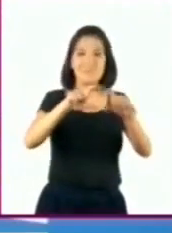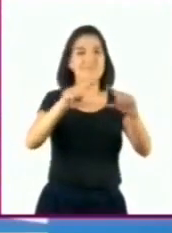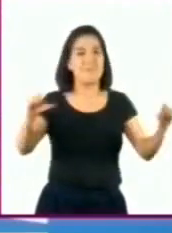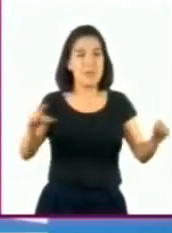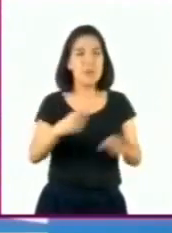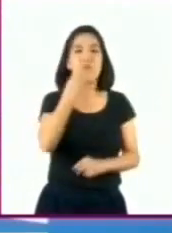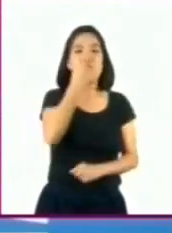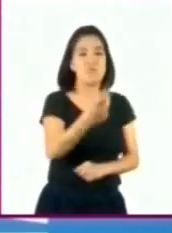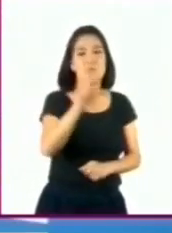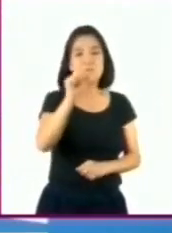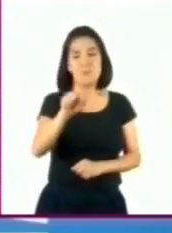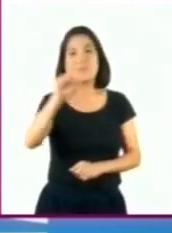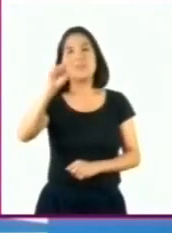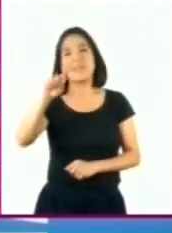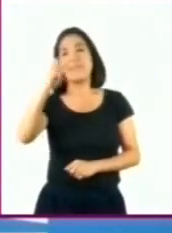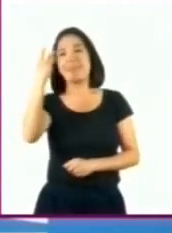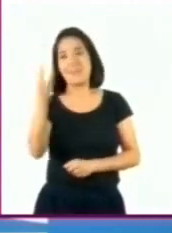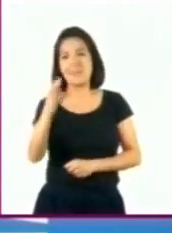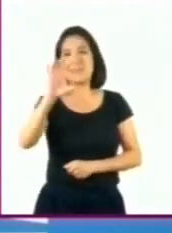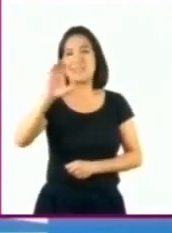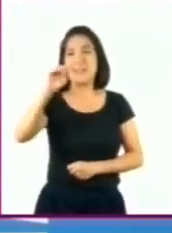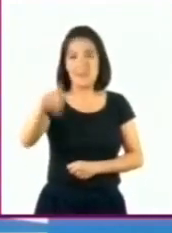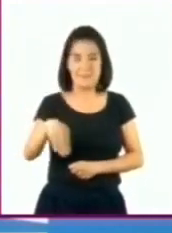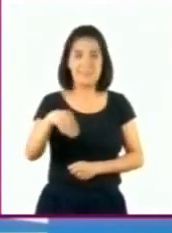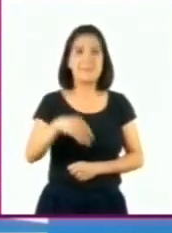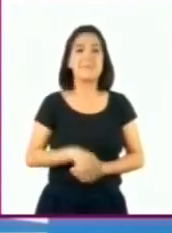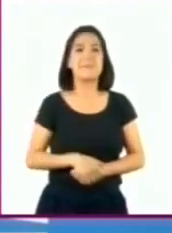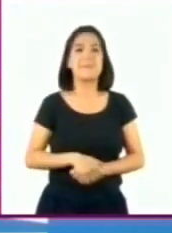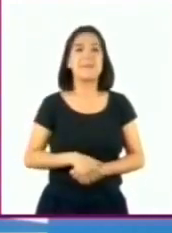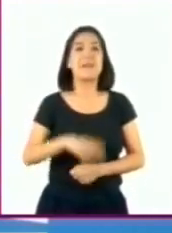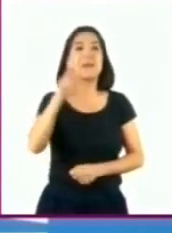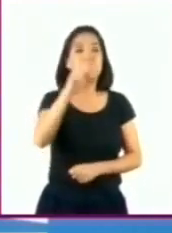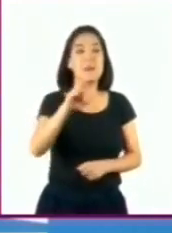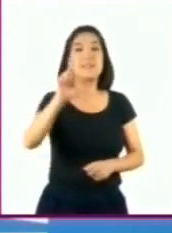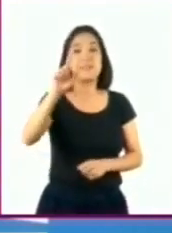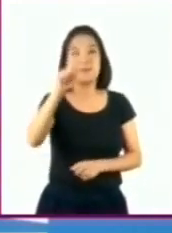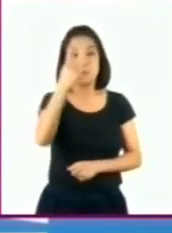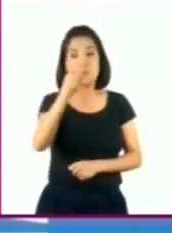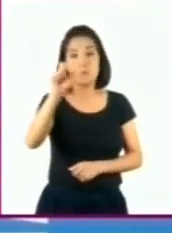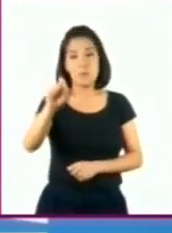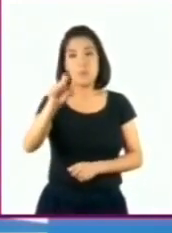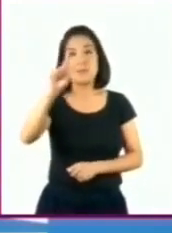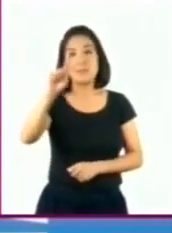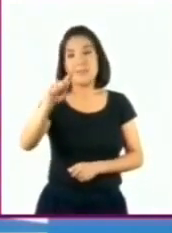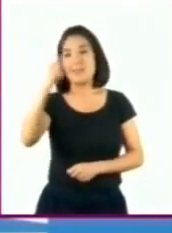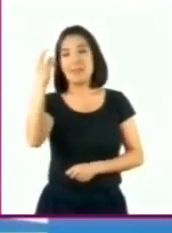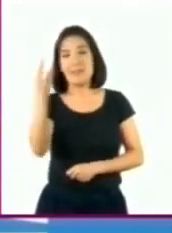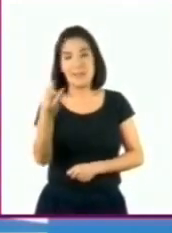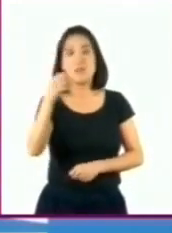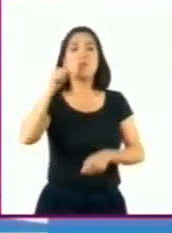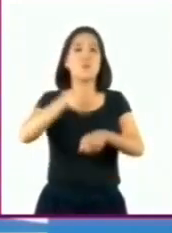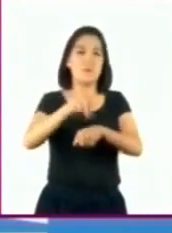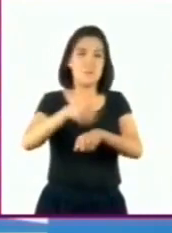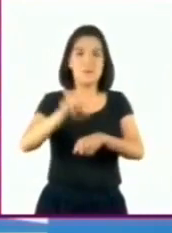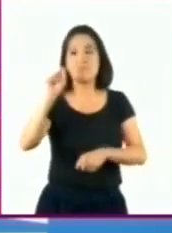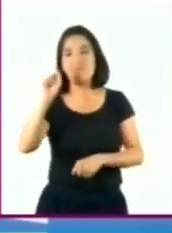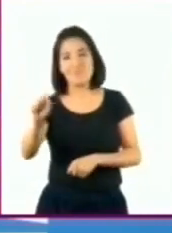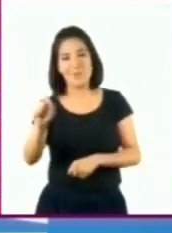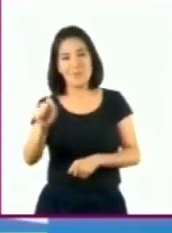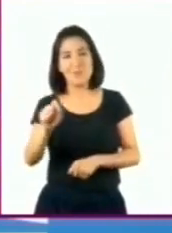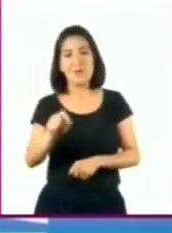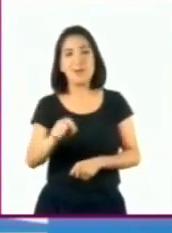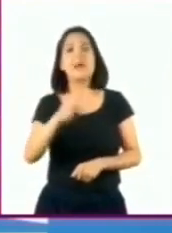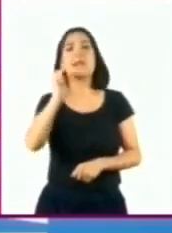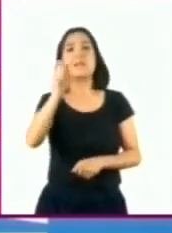.73 metros. Recuerden que 1.73 es un número decimal, que significa